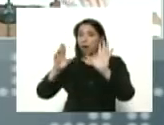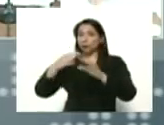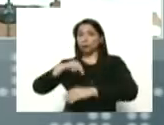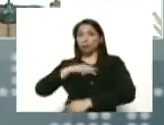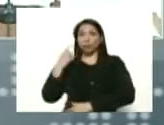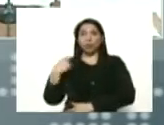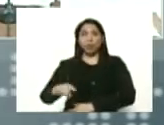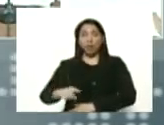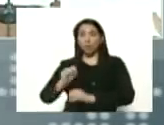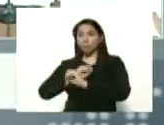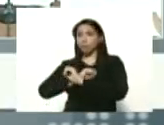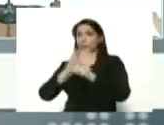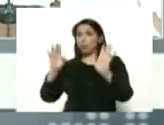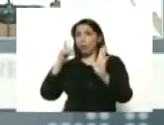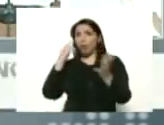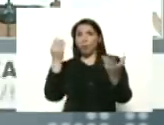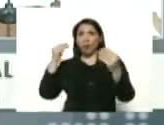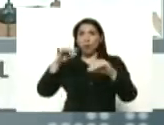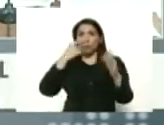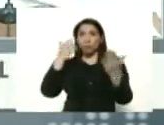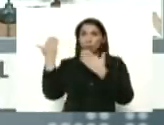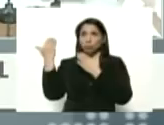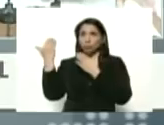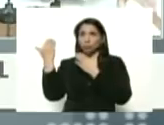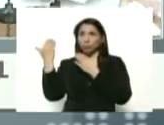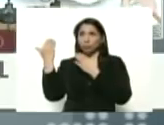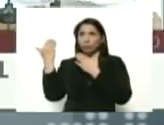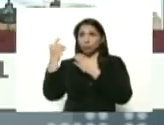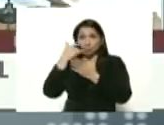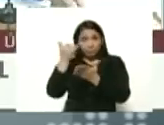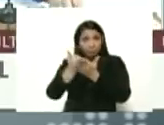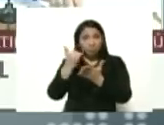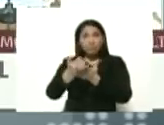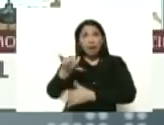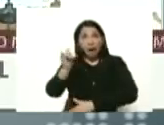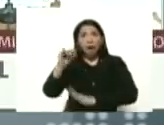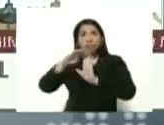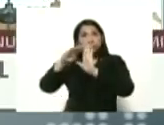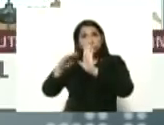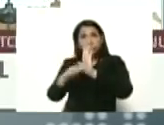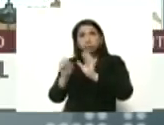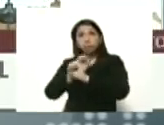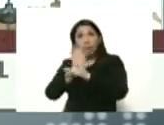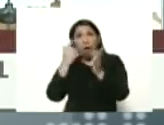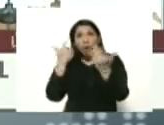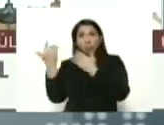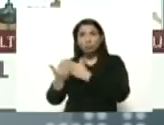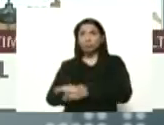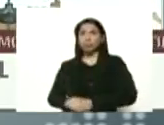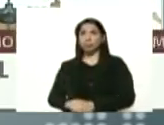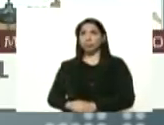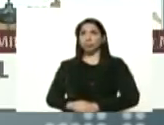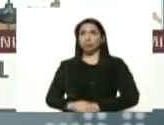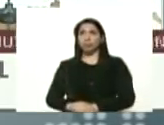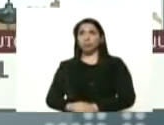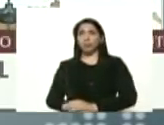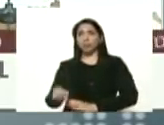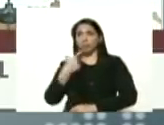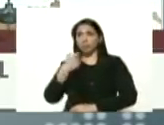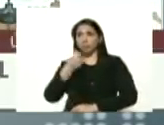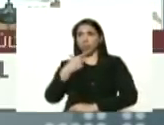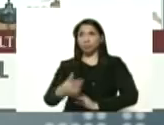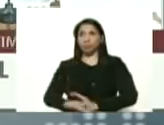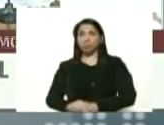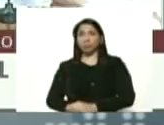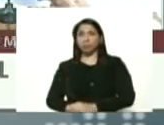los protocolos muy claros. Muy claros. Mira, aquí están los protocolos muy claros de tratamiento de las PASI.